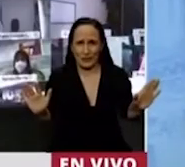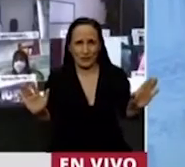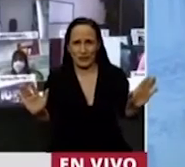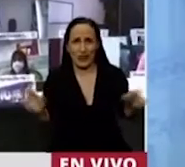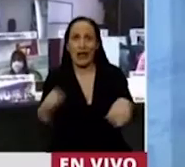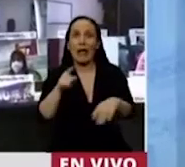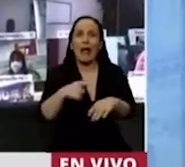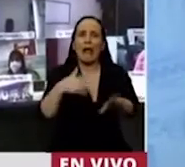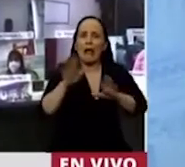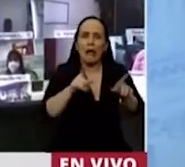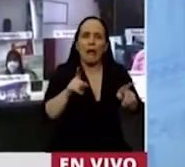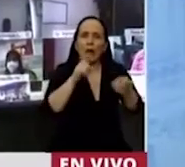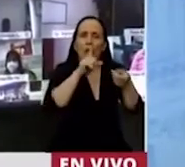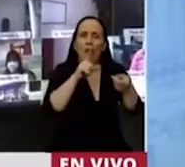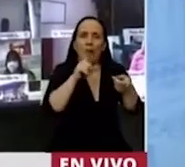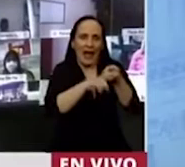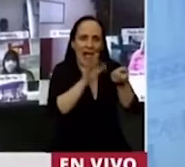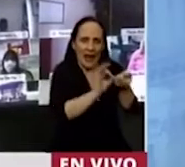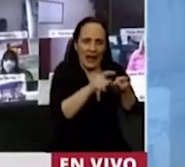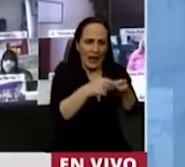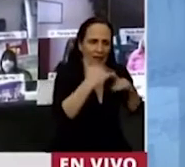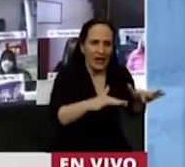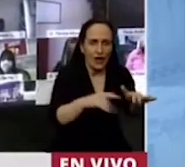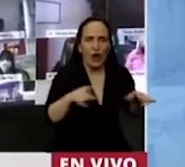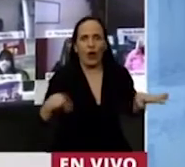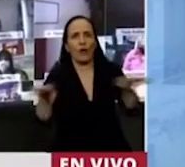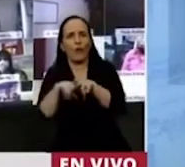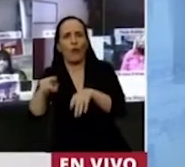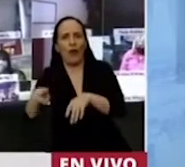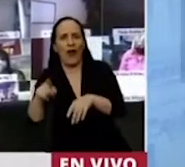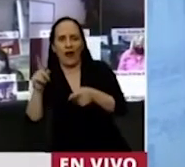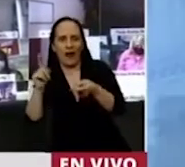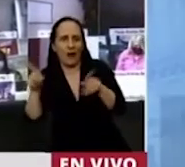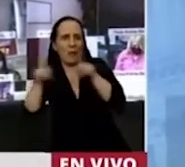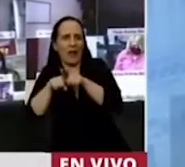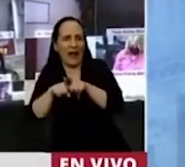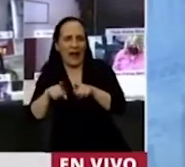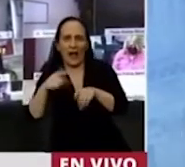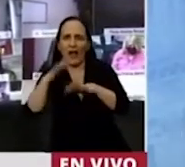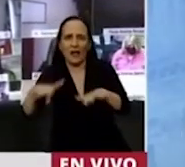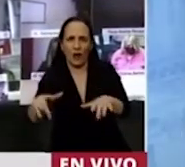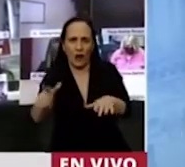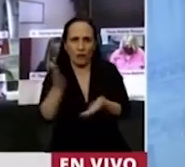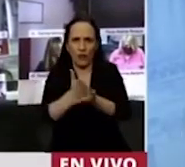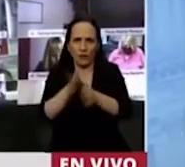extramatrimoniales a los efectos del Código Civil.